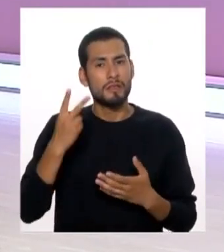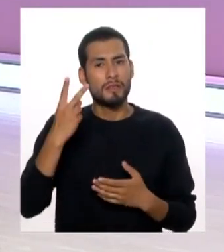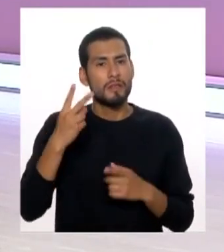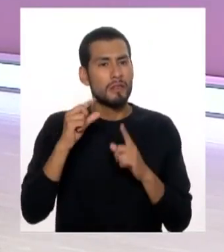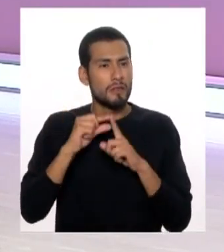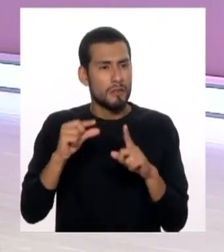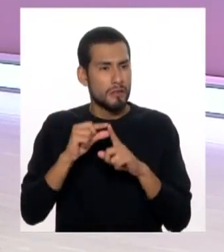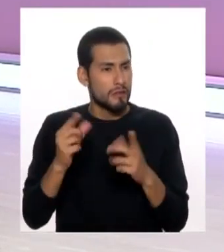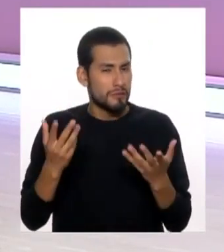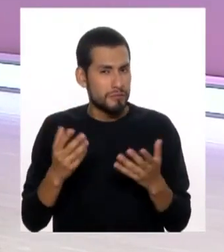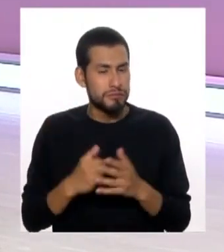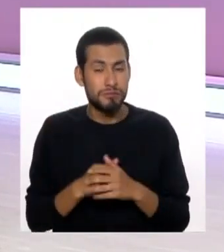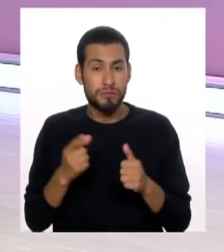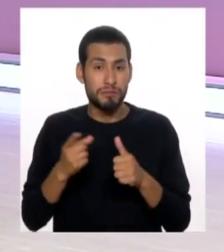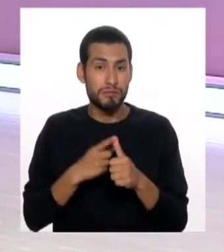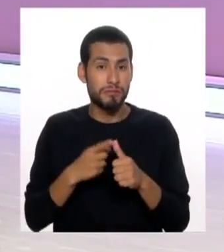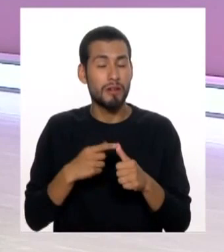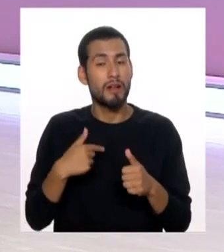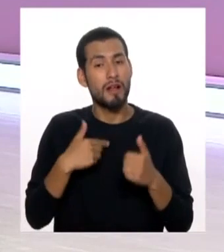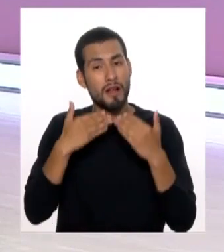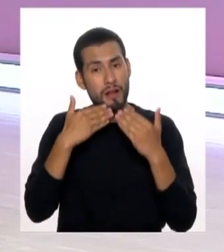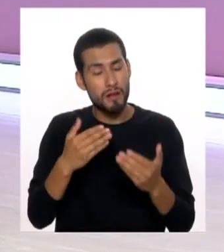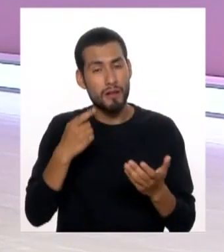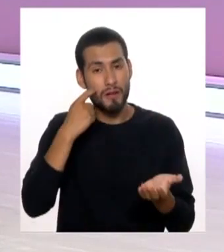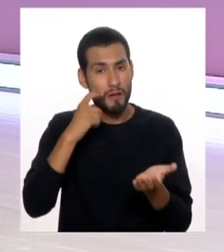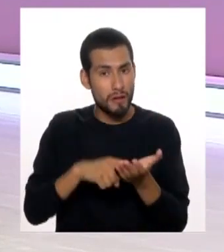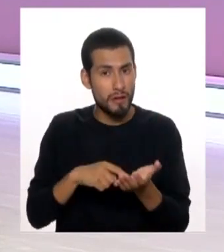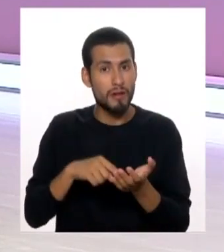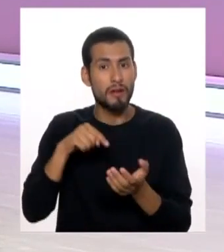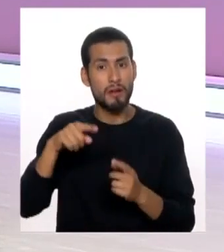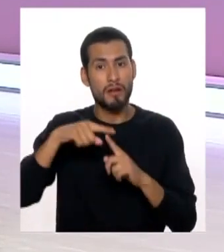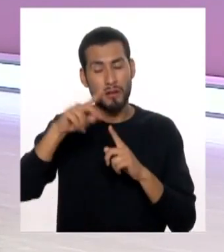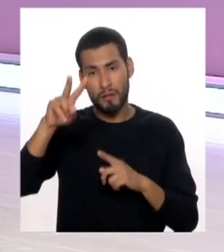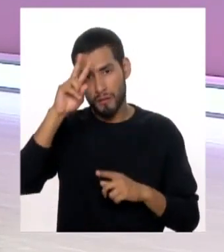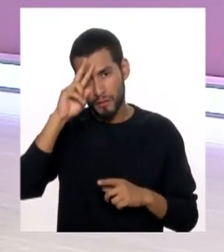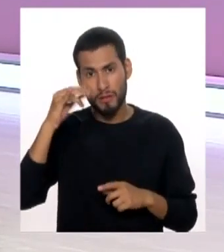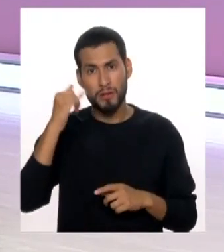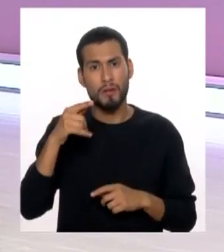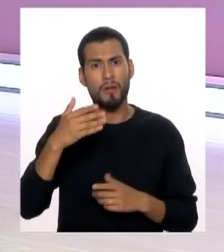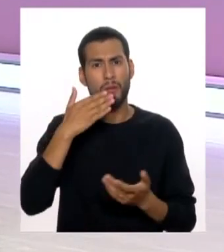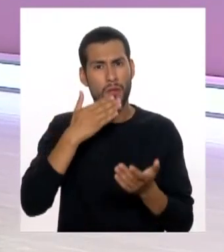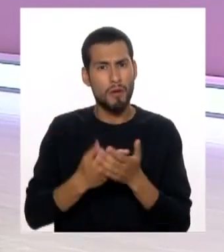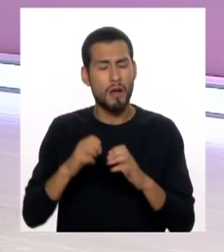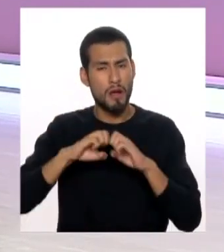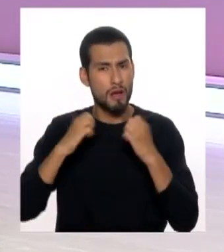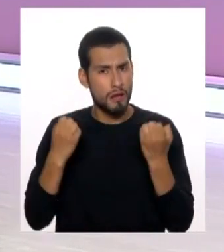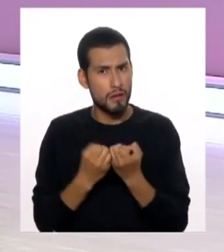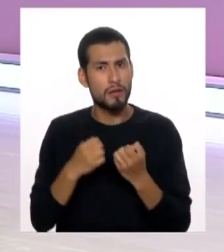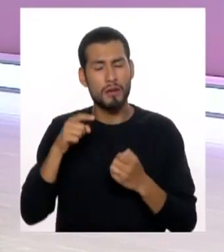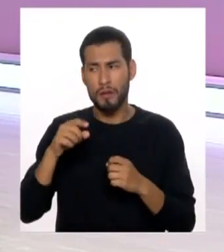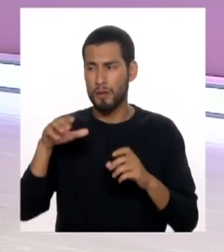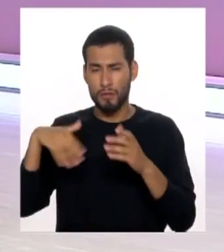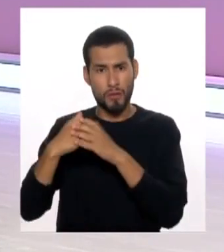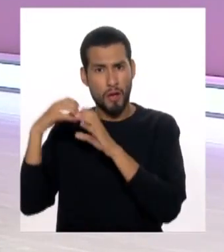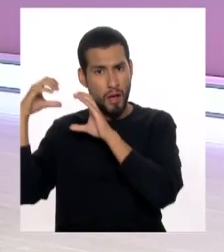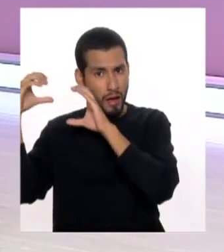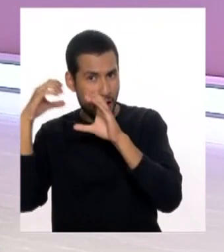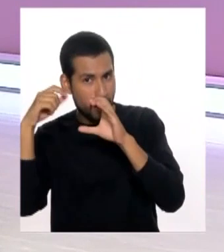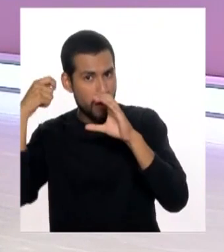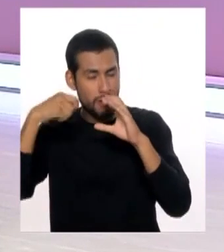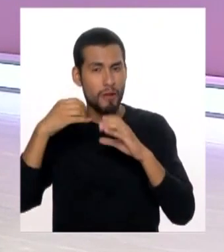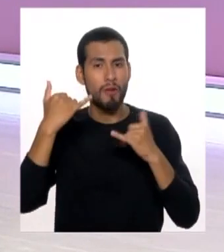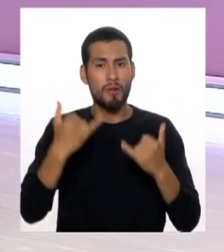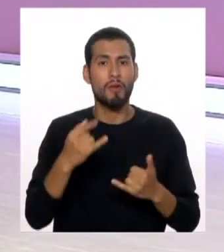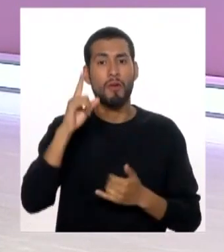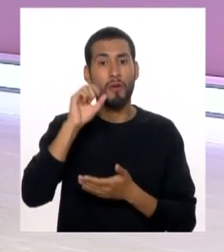palabritas, primero de gratitud y reconocimiento a TV Perú y a un estupendo equipo detrás de cámara porque hoy